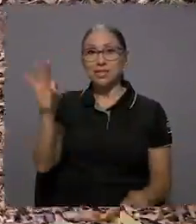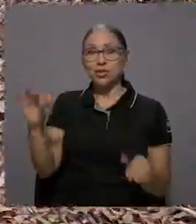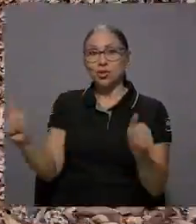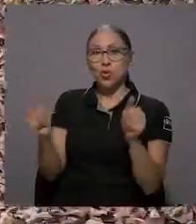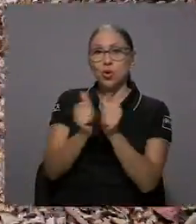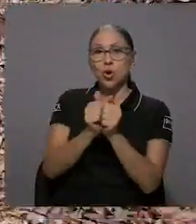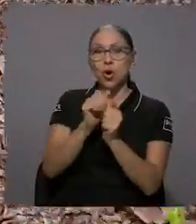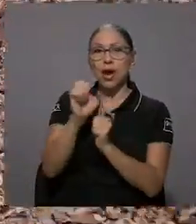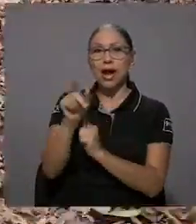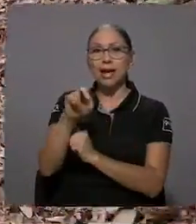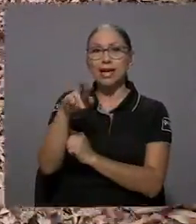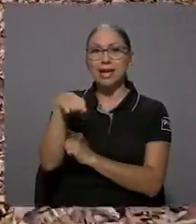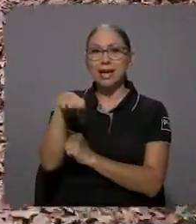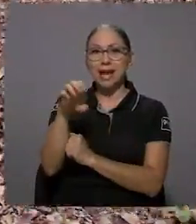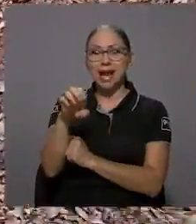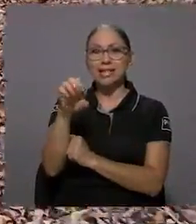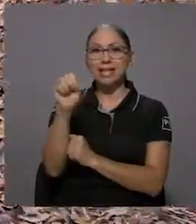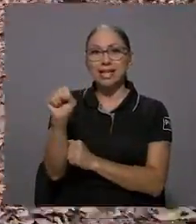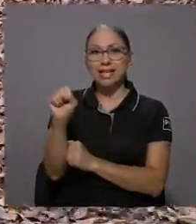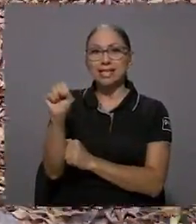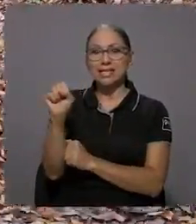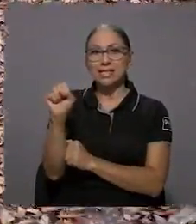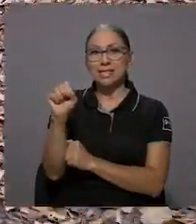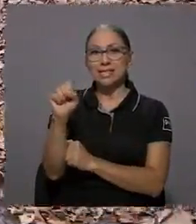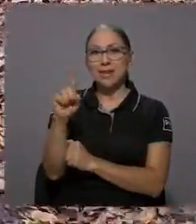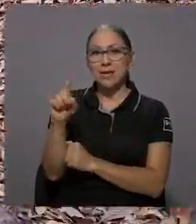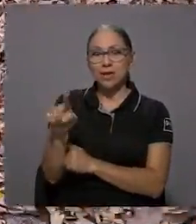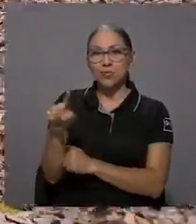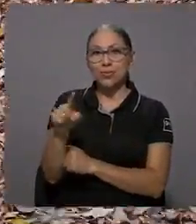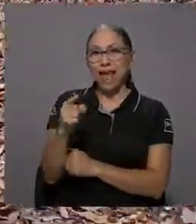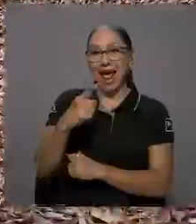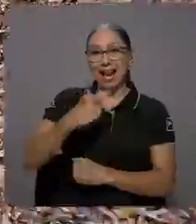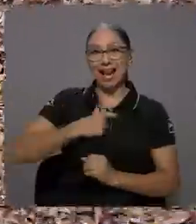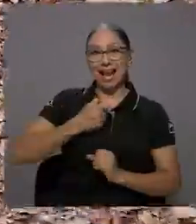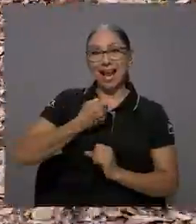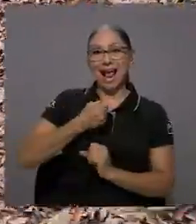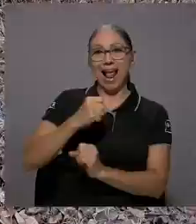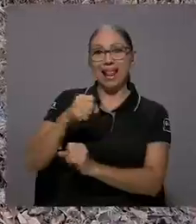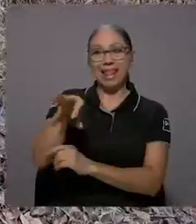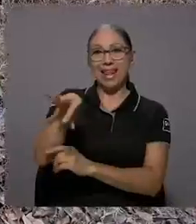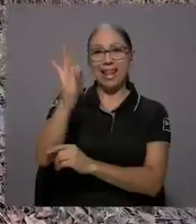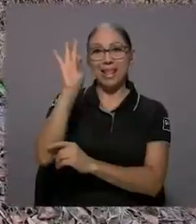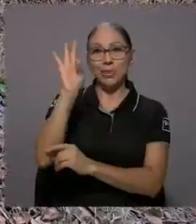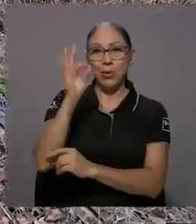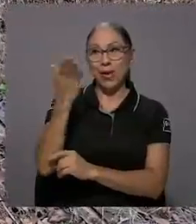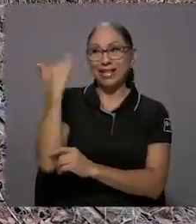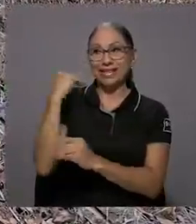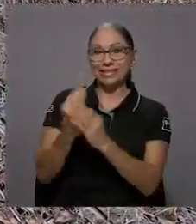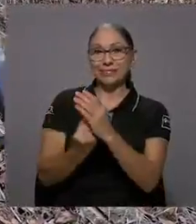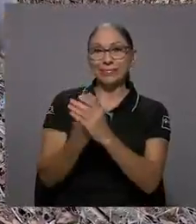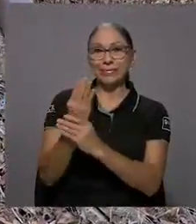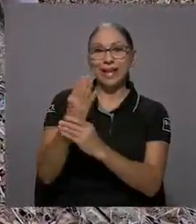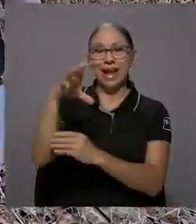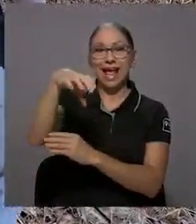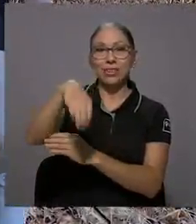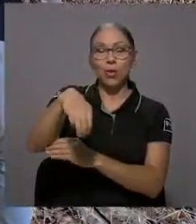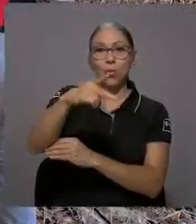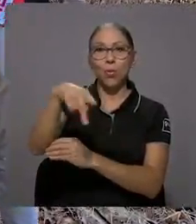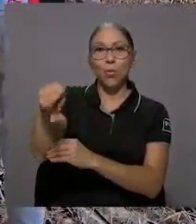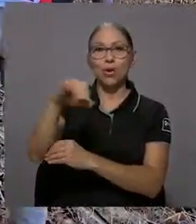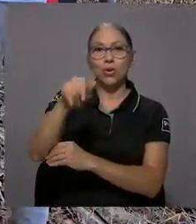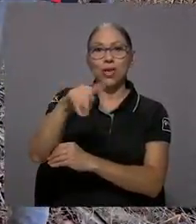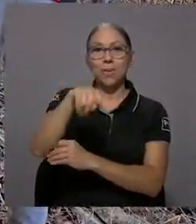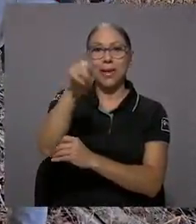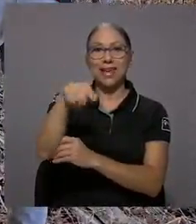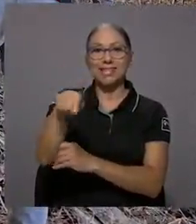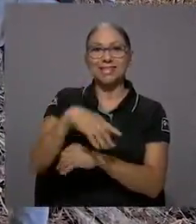desarrollo y la generación de empleo en esta zona. A esta invitación se unió Enrique Zegnini Zavallo, alcalde electo del